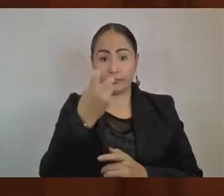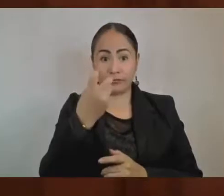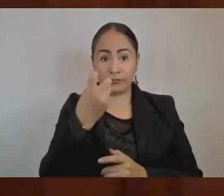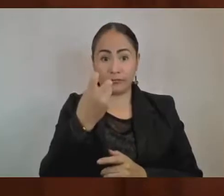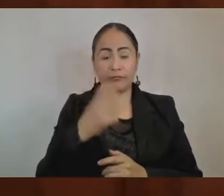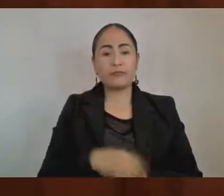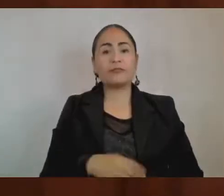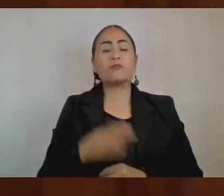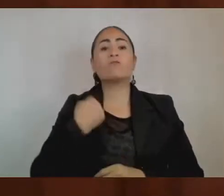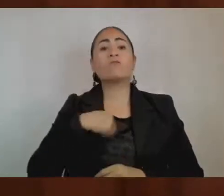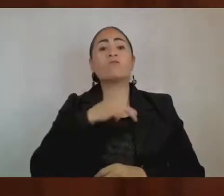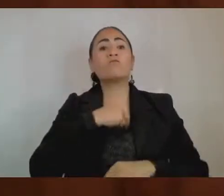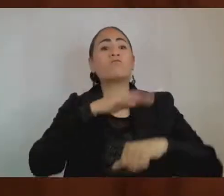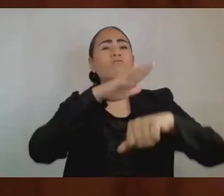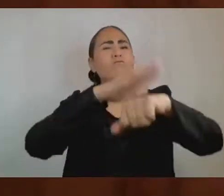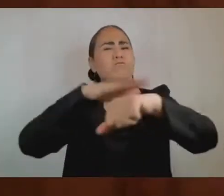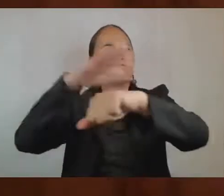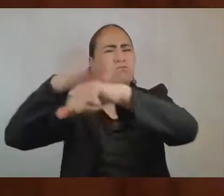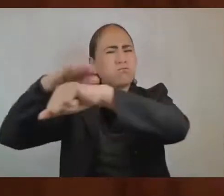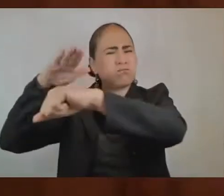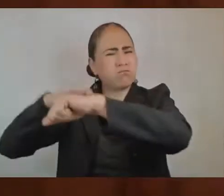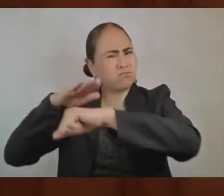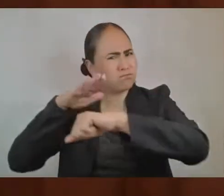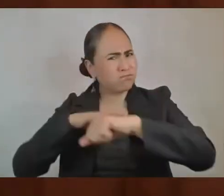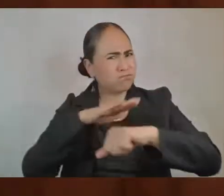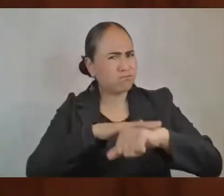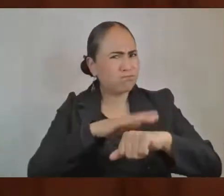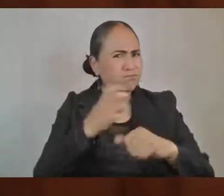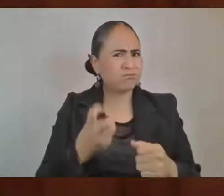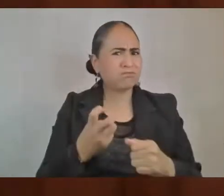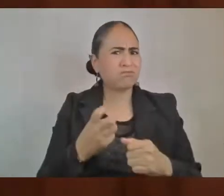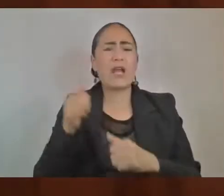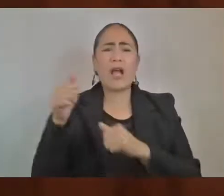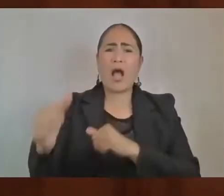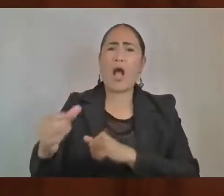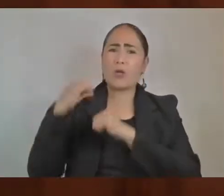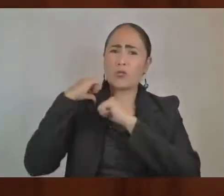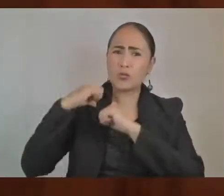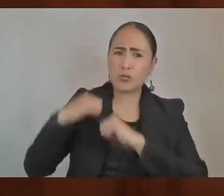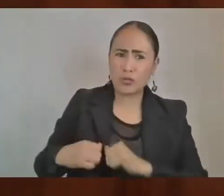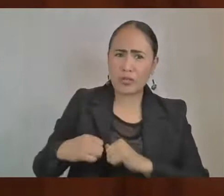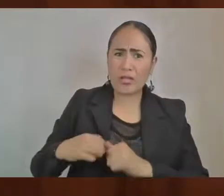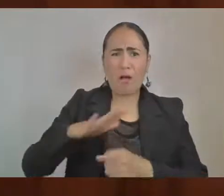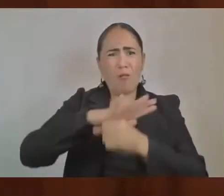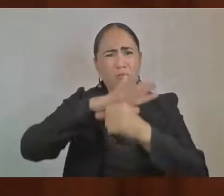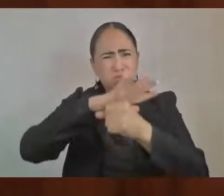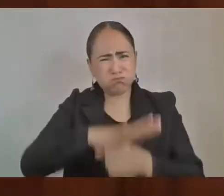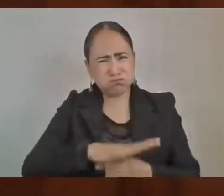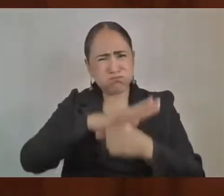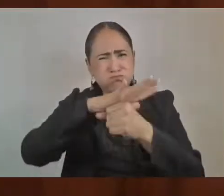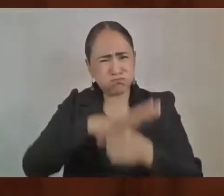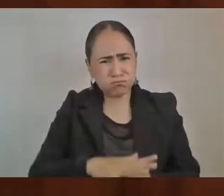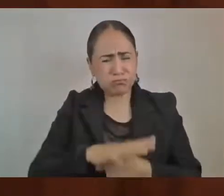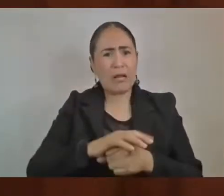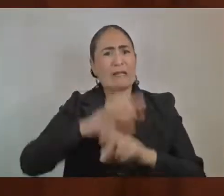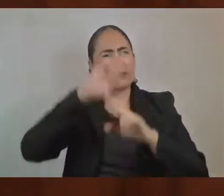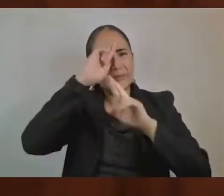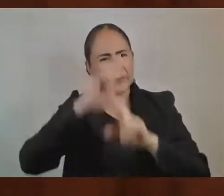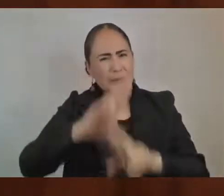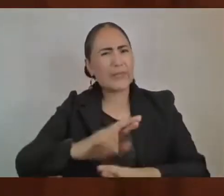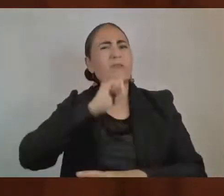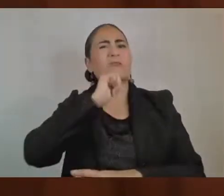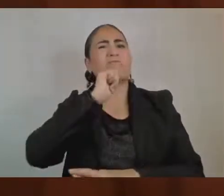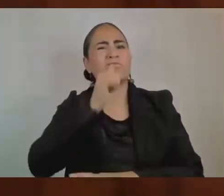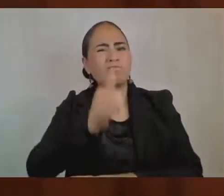hacemos un llamado enérgico a esas autoridades represoras, intolerantes y